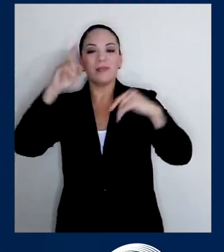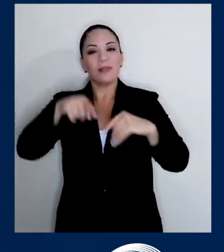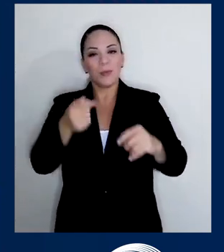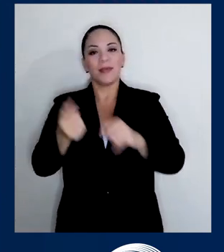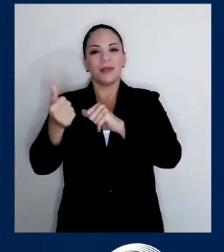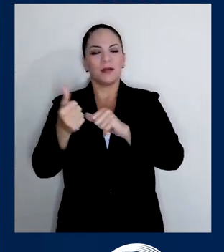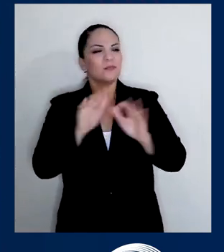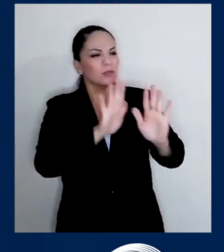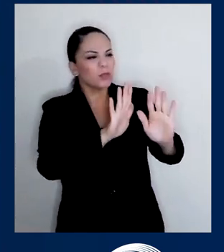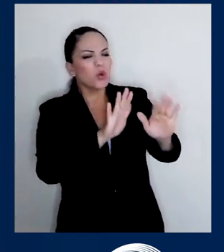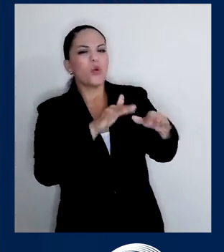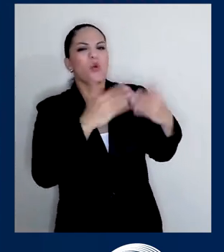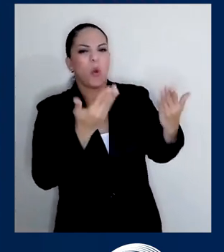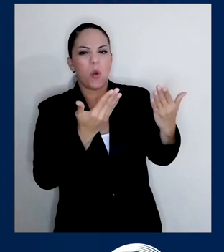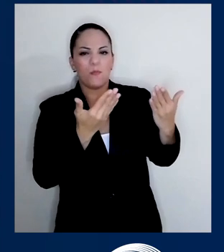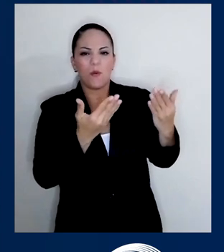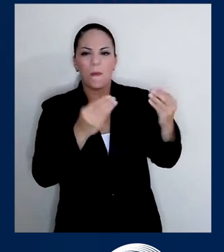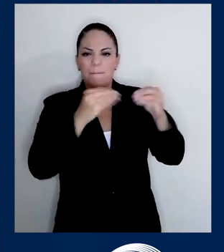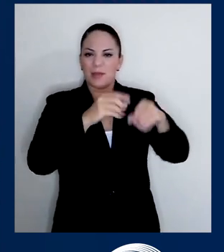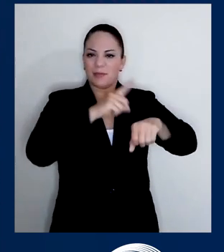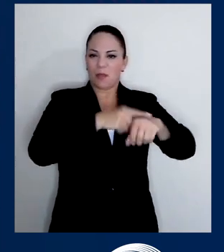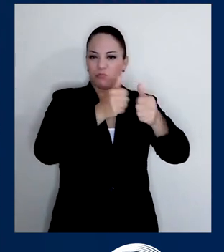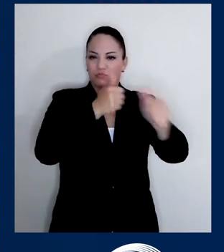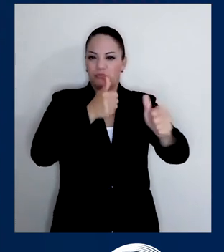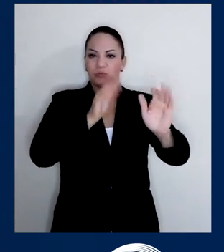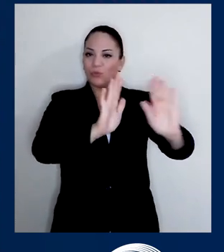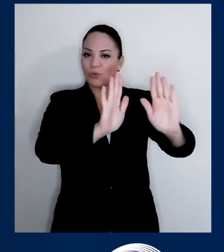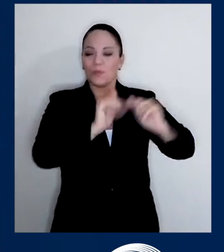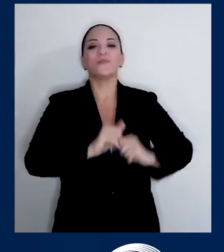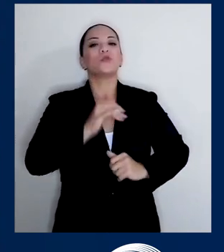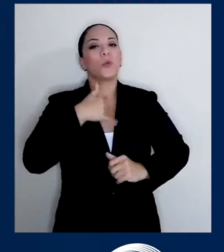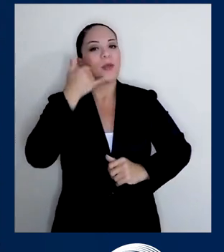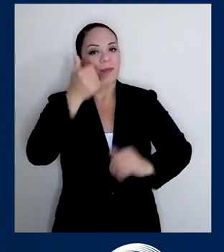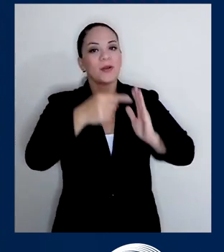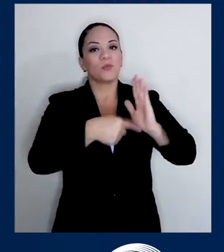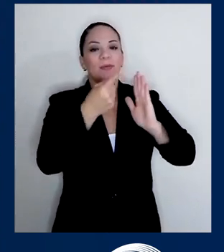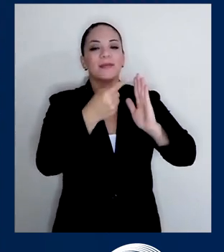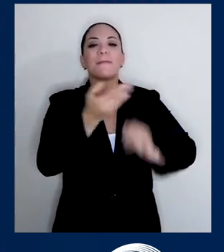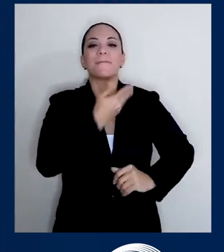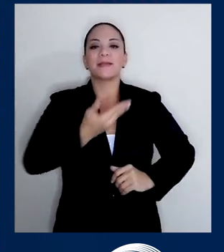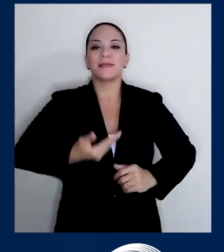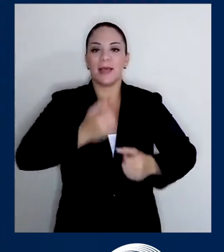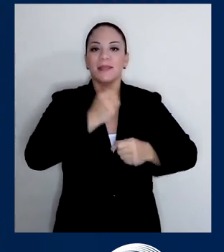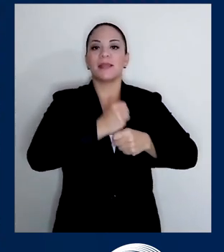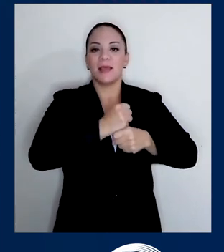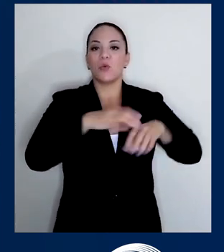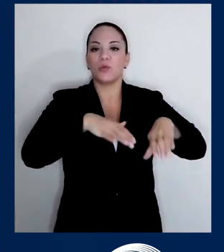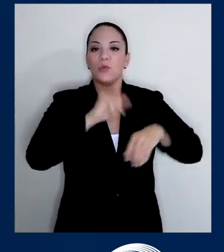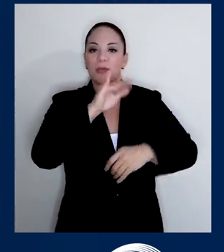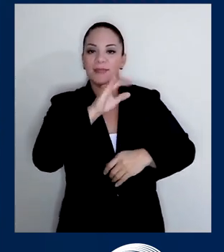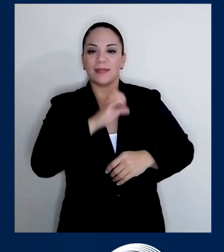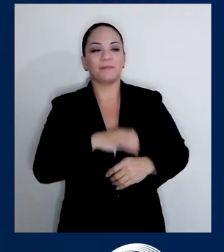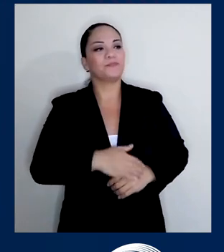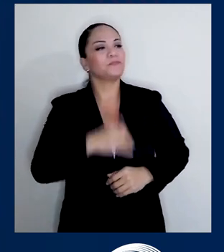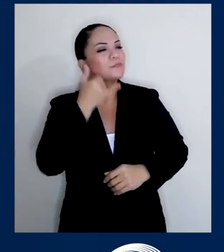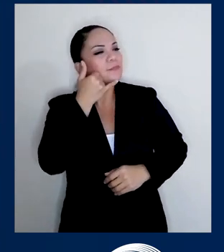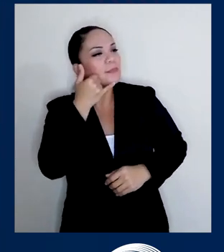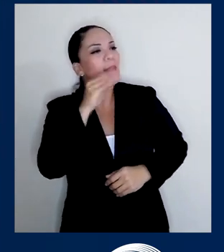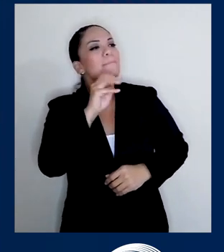poder hacer... No, no, ¿cómo que nos dura un poquito más? ¿Qué es eso? Vea, voy a llamar al presidente ejecutivo de Lice. Aló, don Marco, ¿cómo le va?